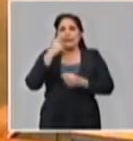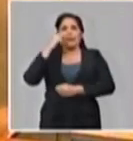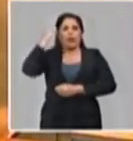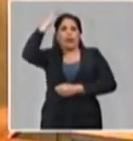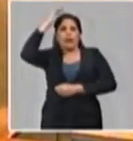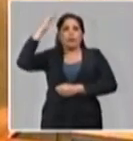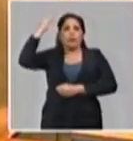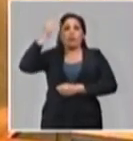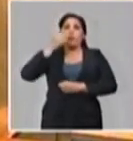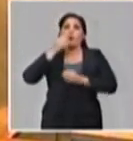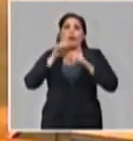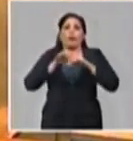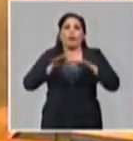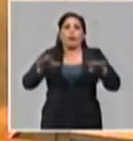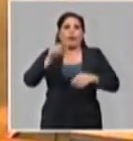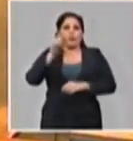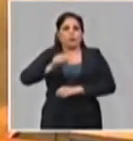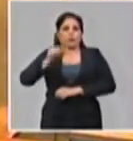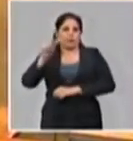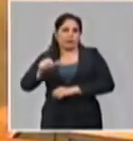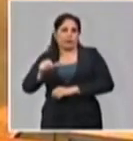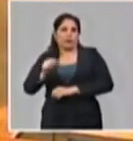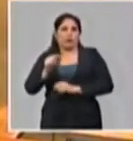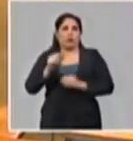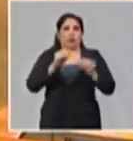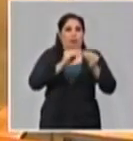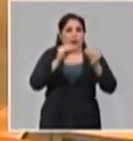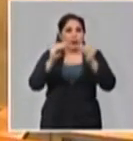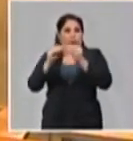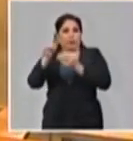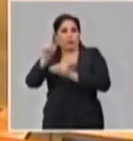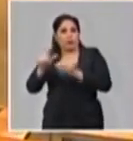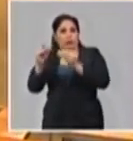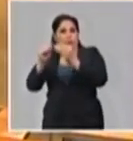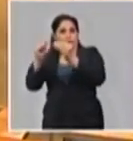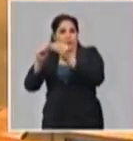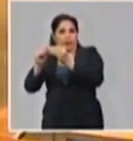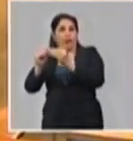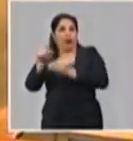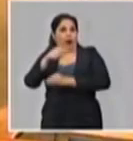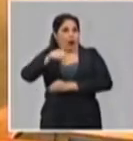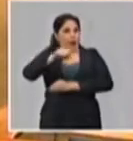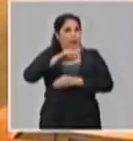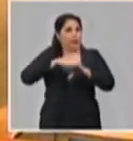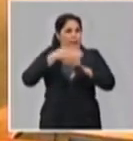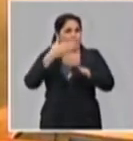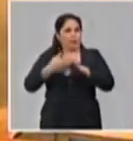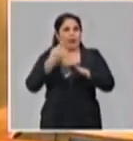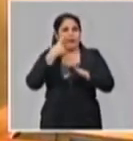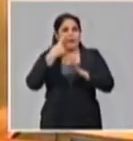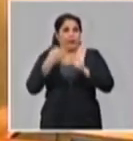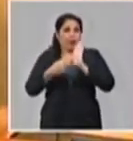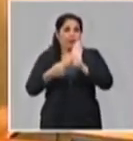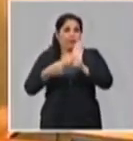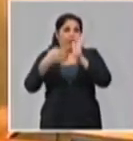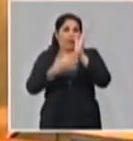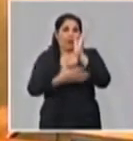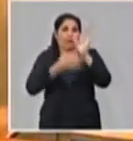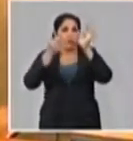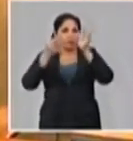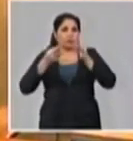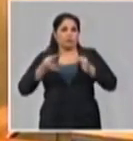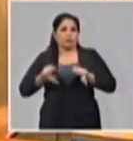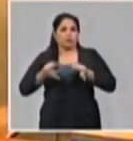de la propagación de personas a personas. Y es que, posteriormente, ya quedó demostrado la